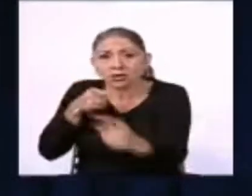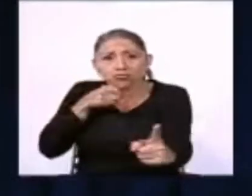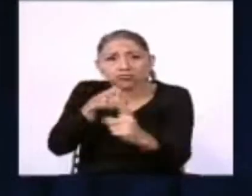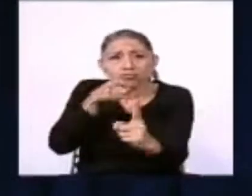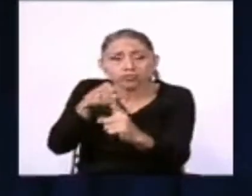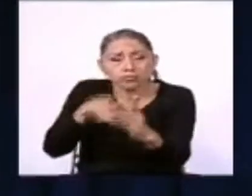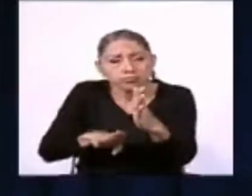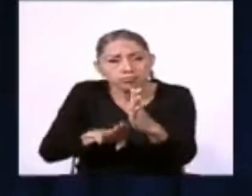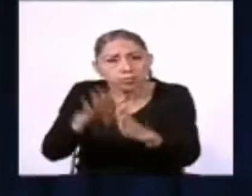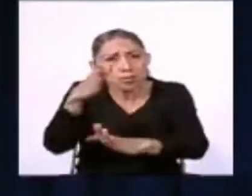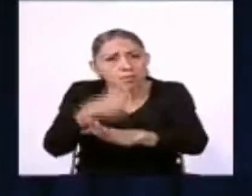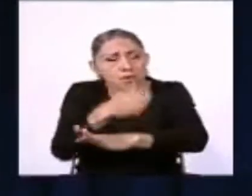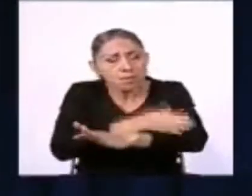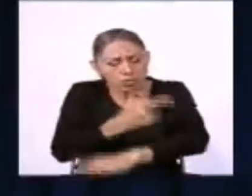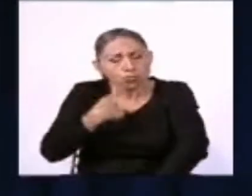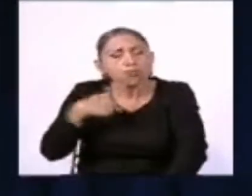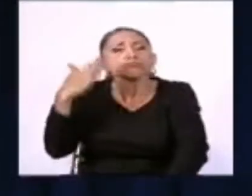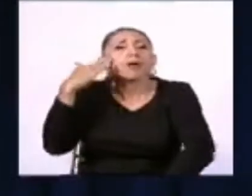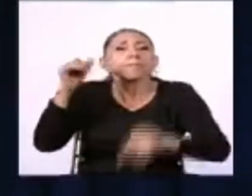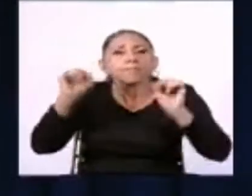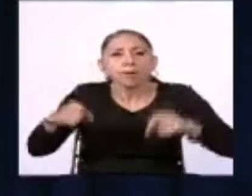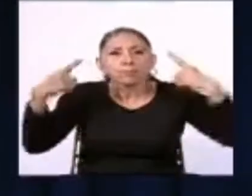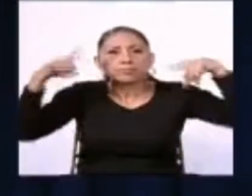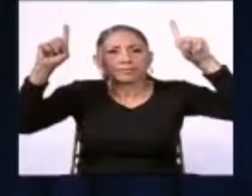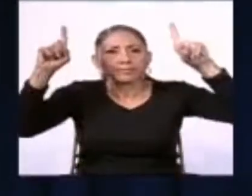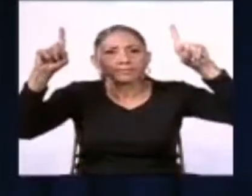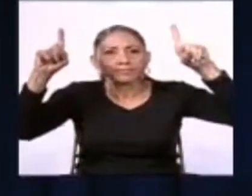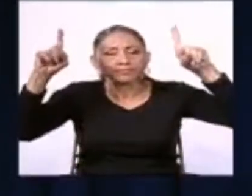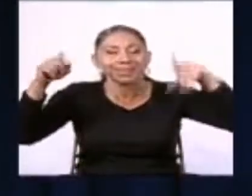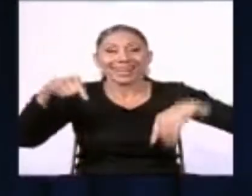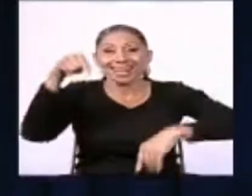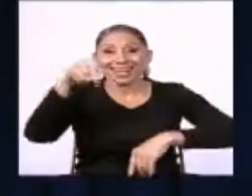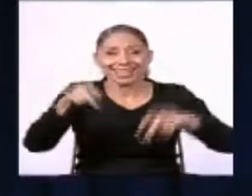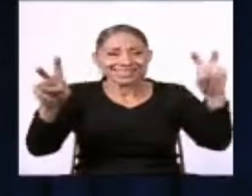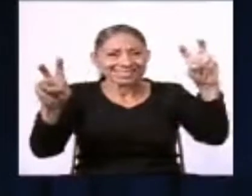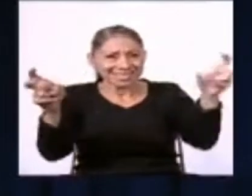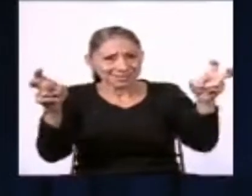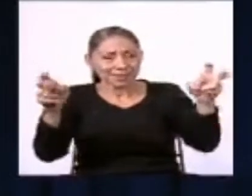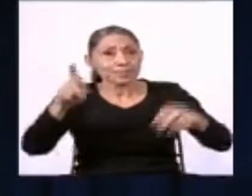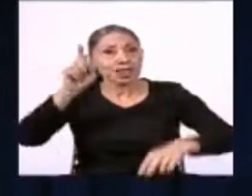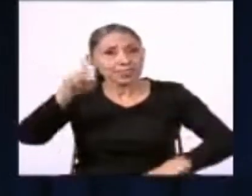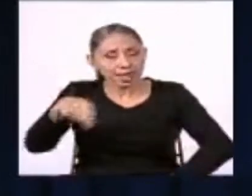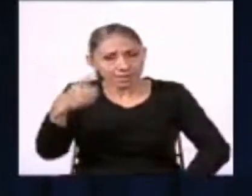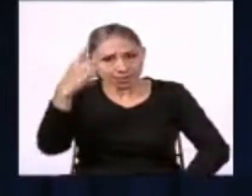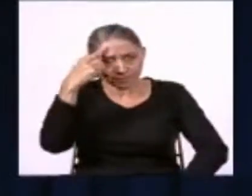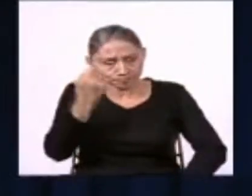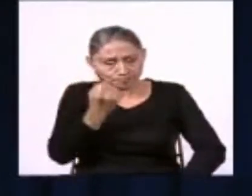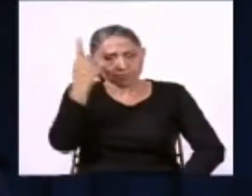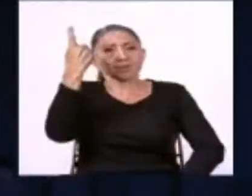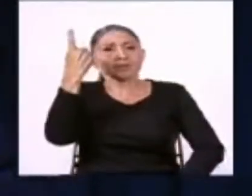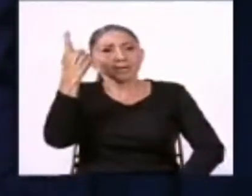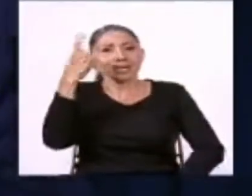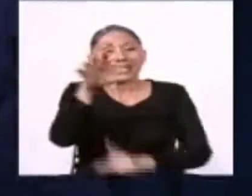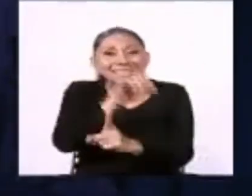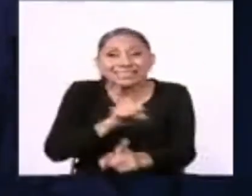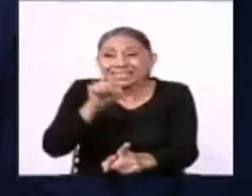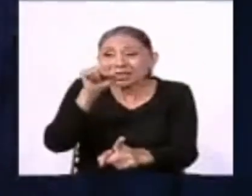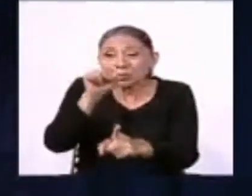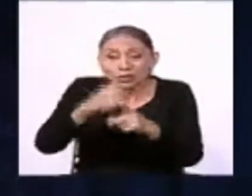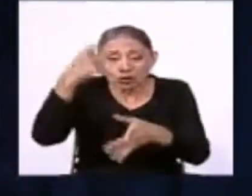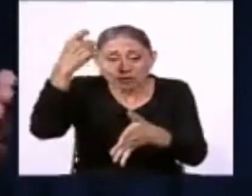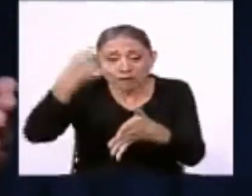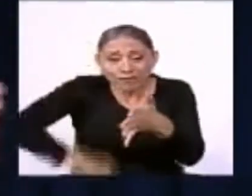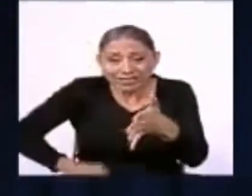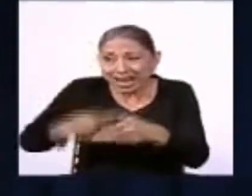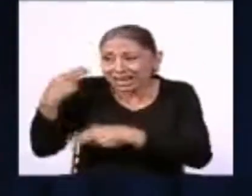convencido que podemos lograr. En este tema hay que tener claridad también que la situación fiscal que le damos